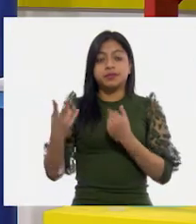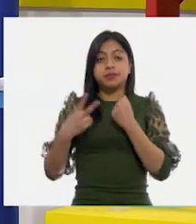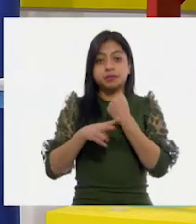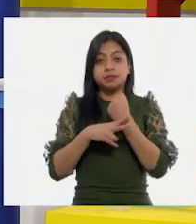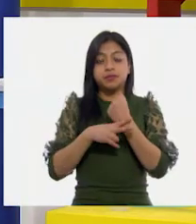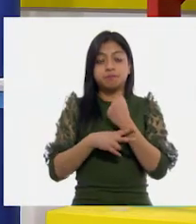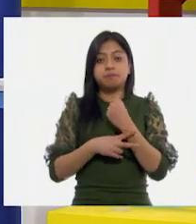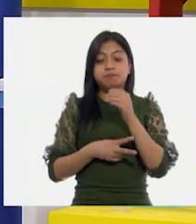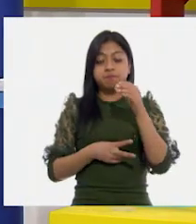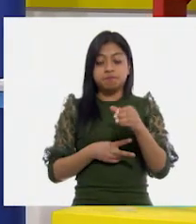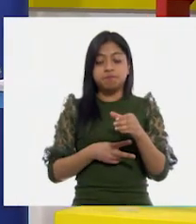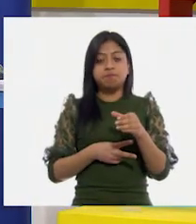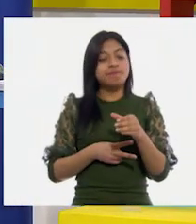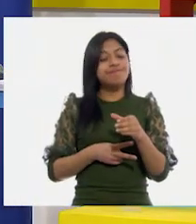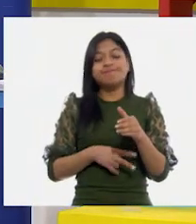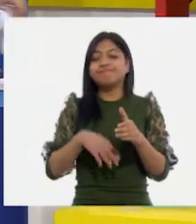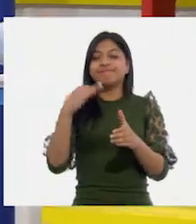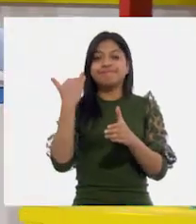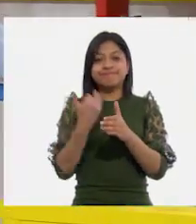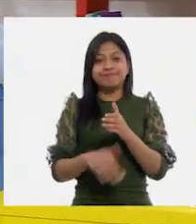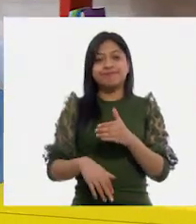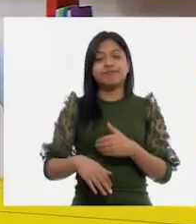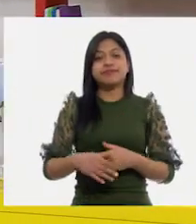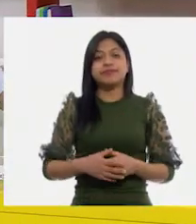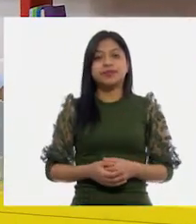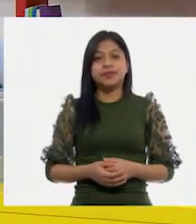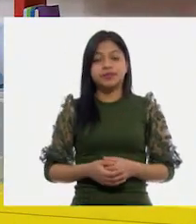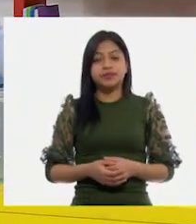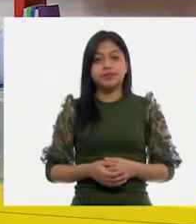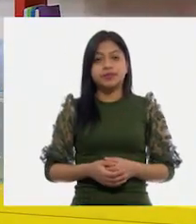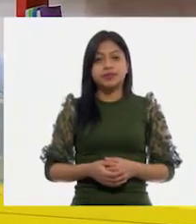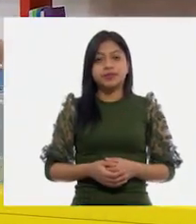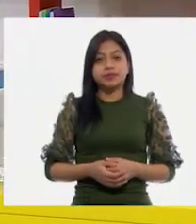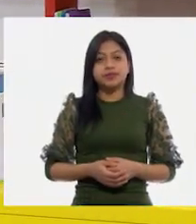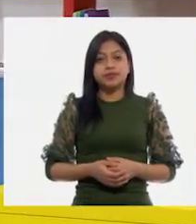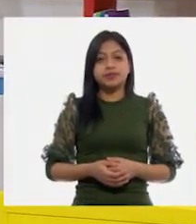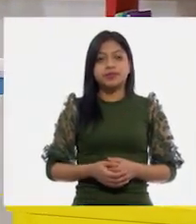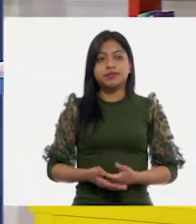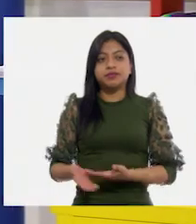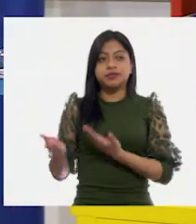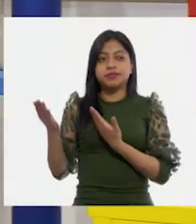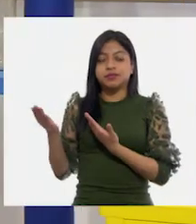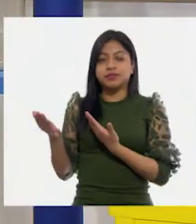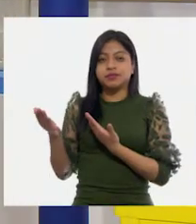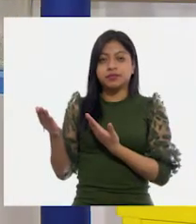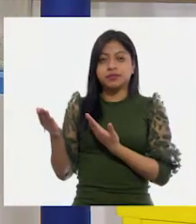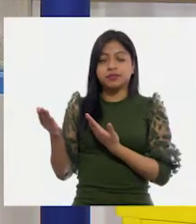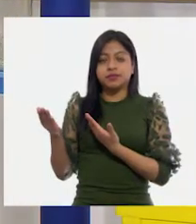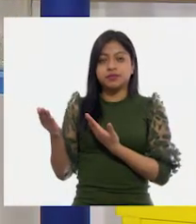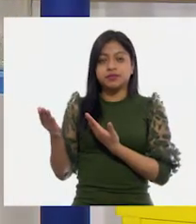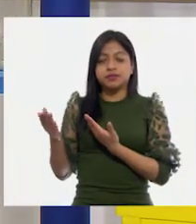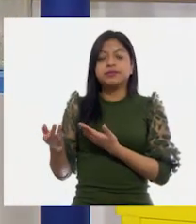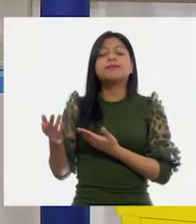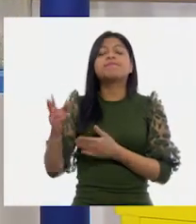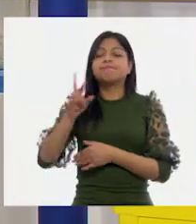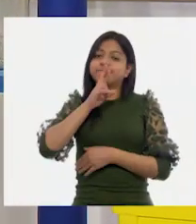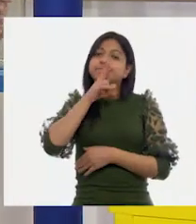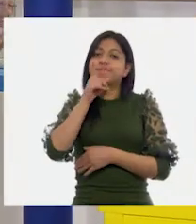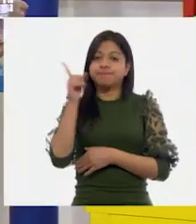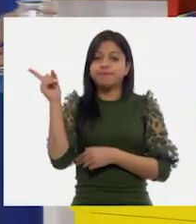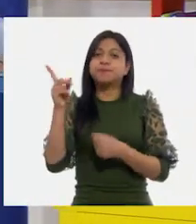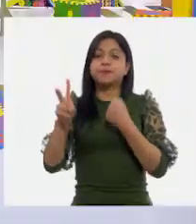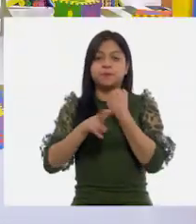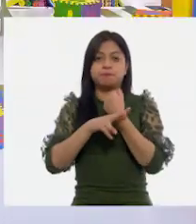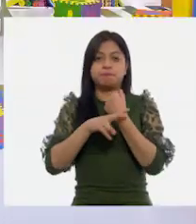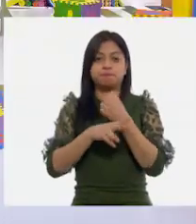me faltó. Yo creo que lo vamos a tener que intentar con este vaso. Muy